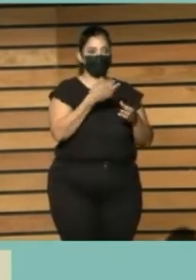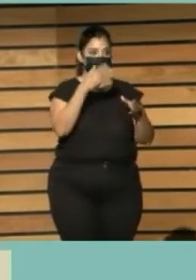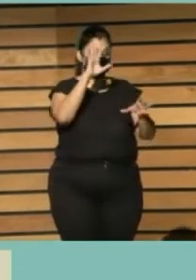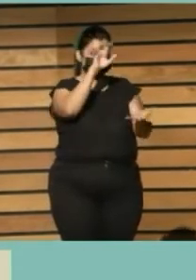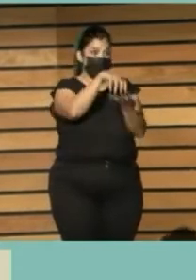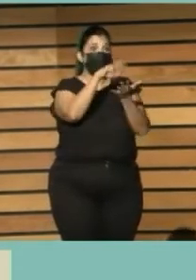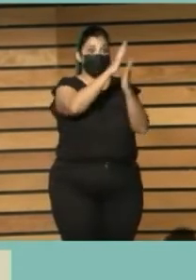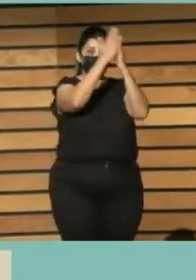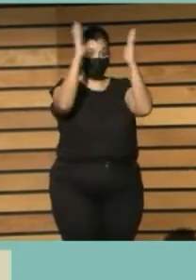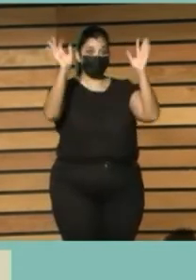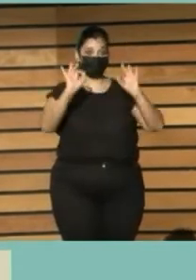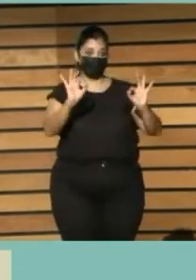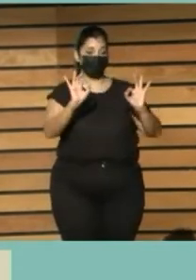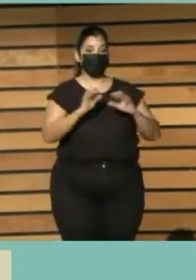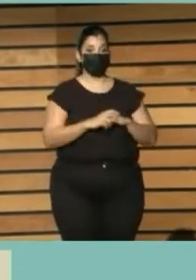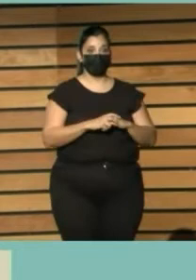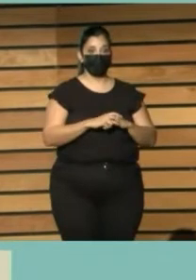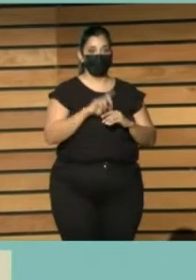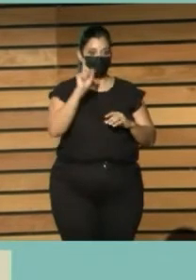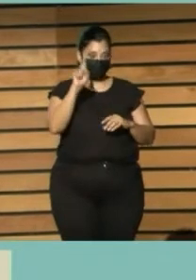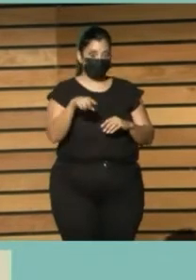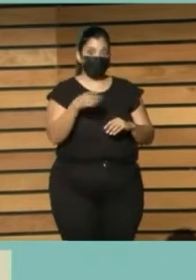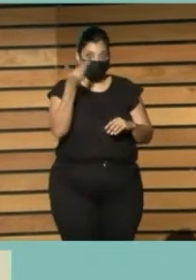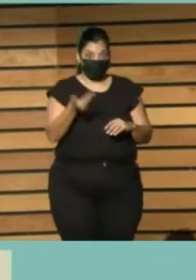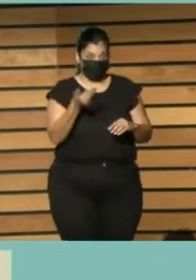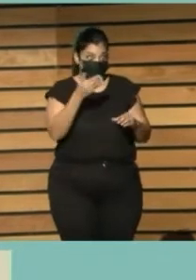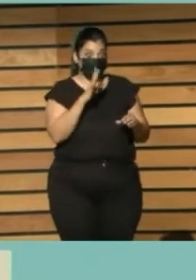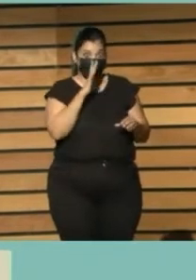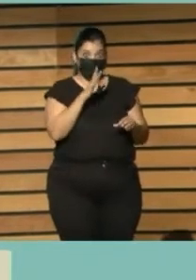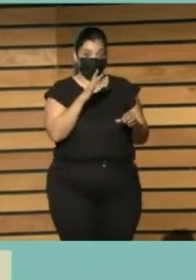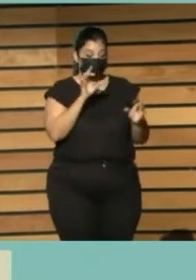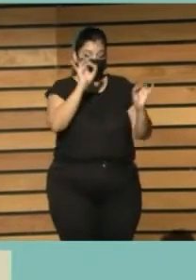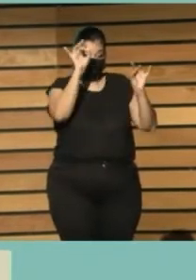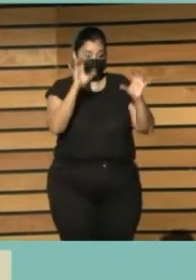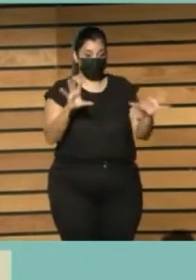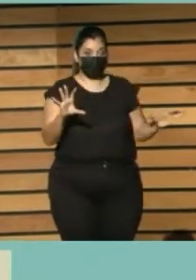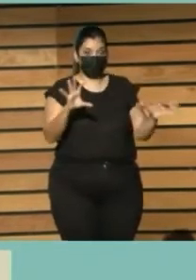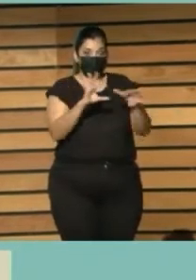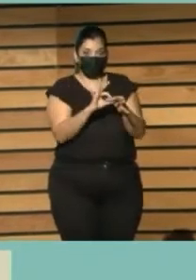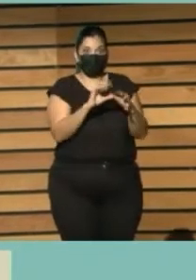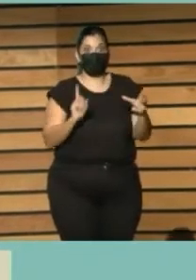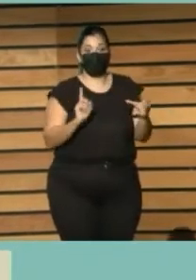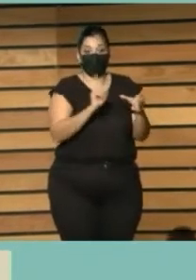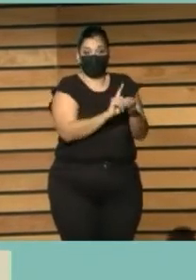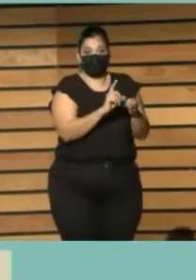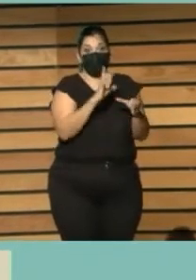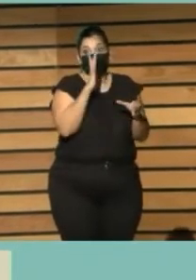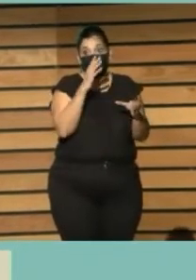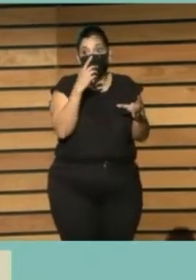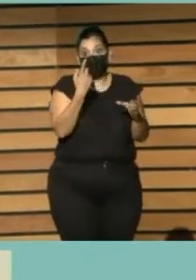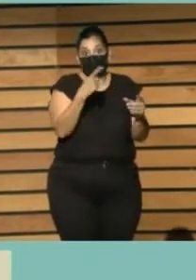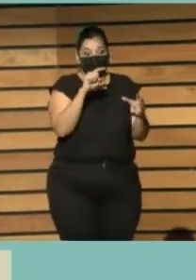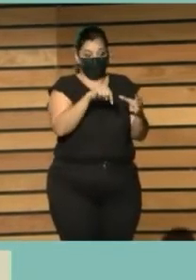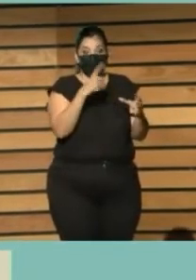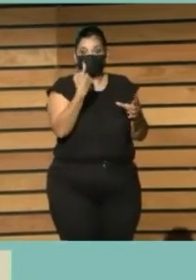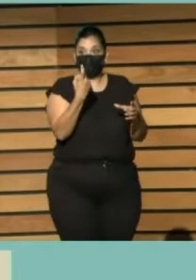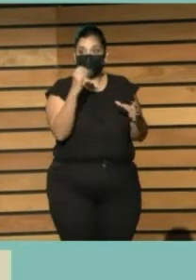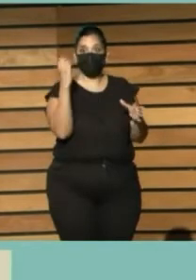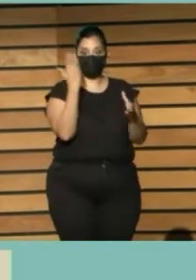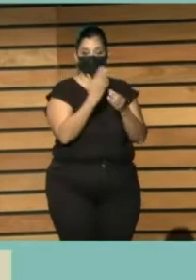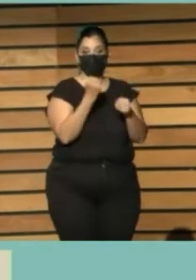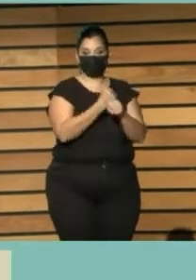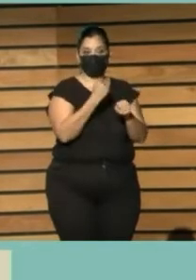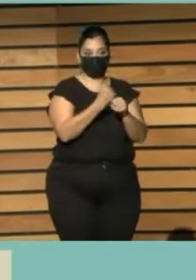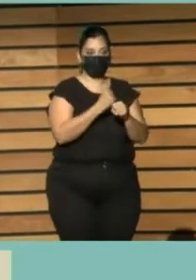línea también como garantía de inclusión de que cualquiera pueda trabajar la tercera línea hablaba más de